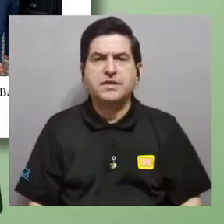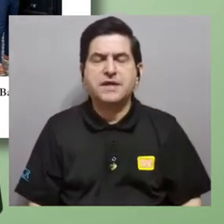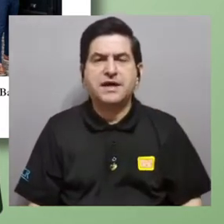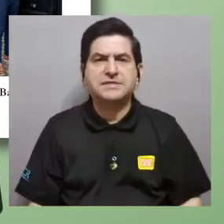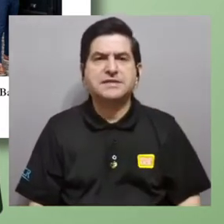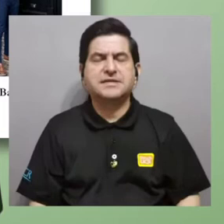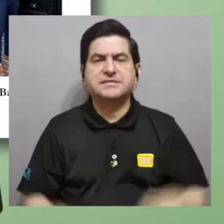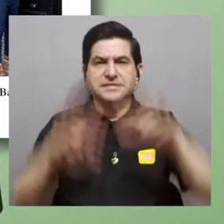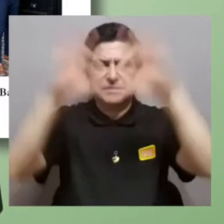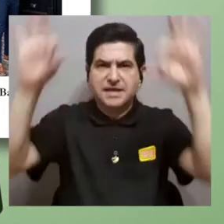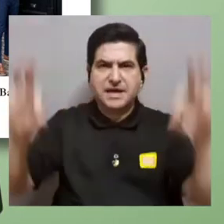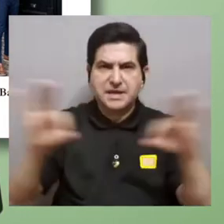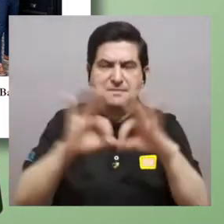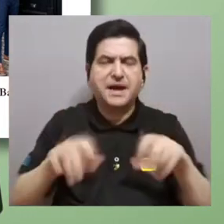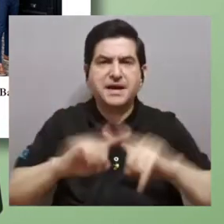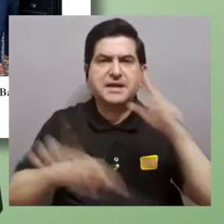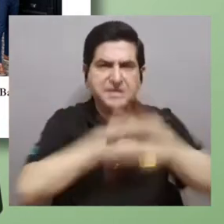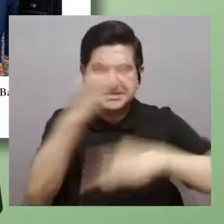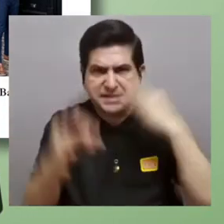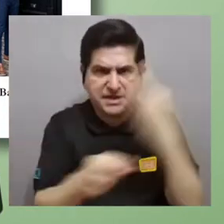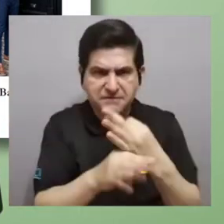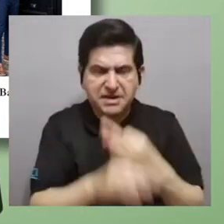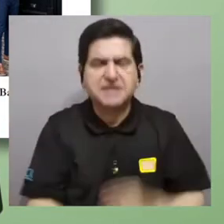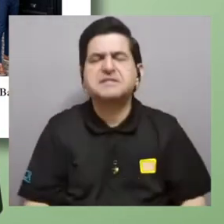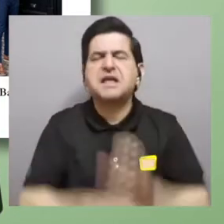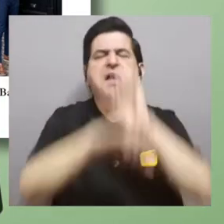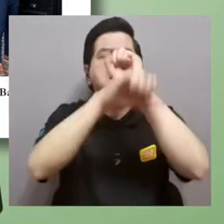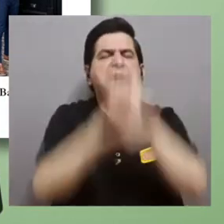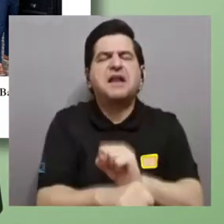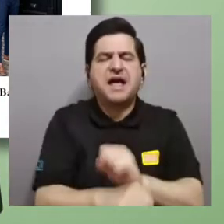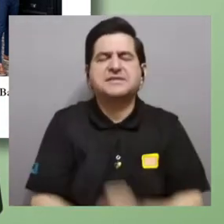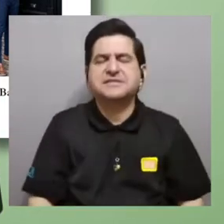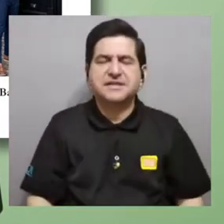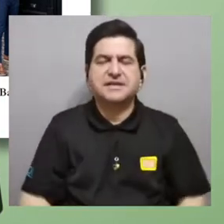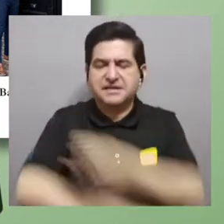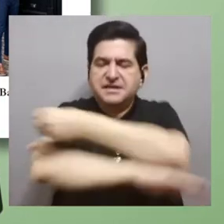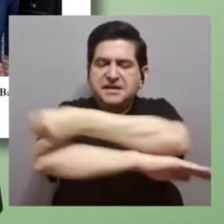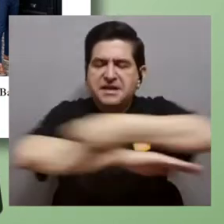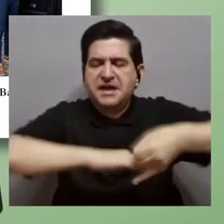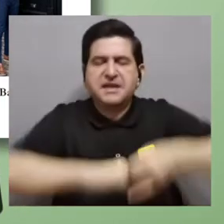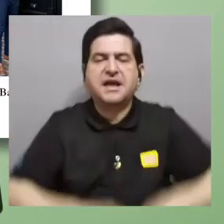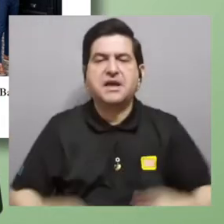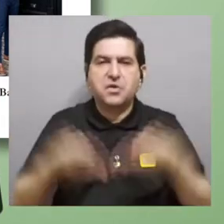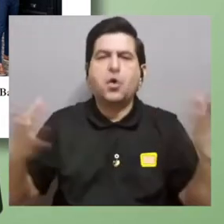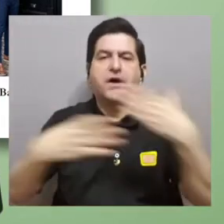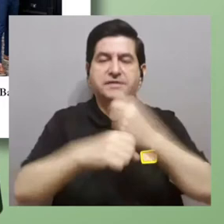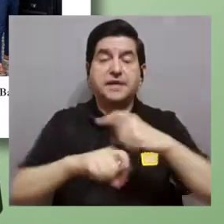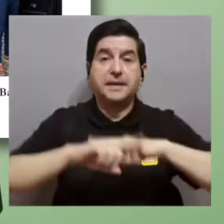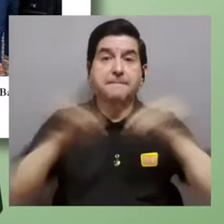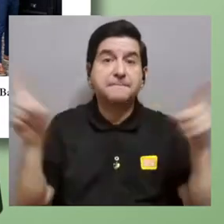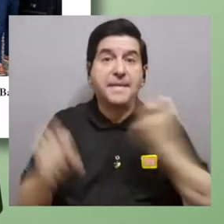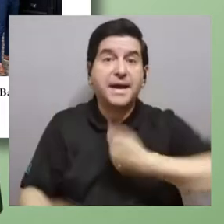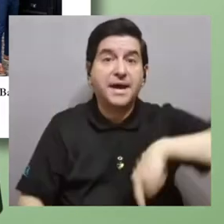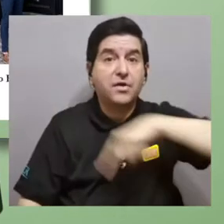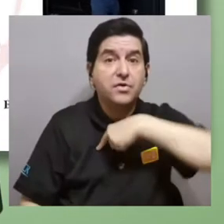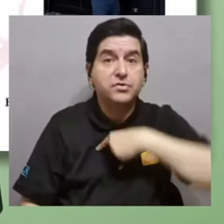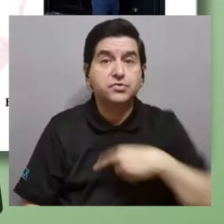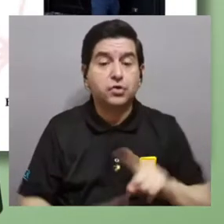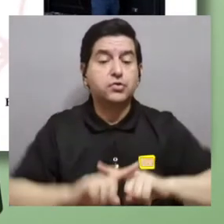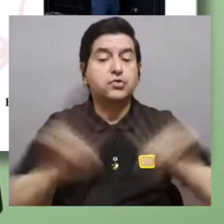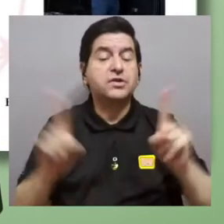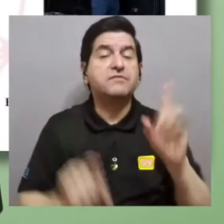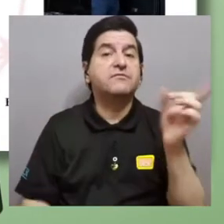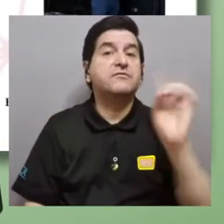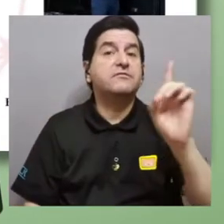imágenes SEM, infrarrojos, que son muy clásicas en los ingenieros de materiales, pero, ¿dónde le